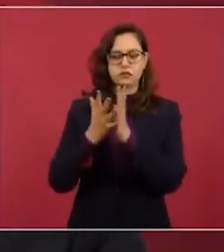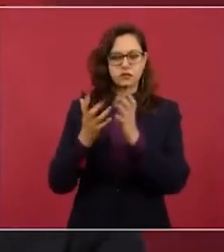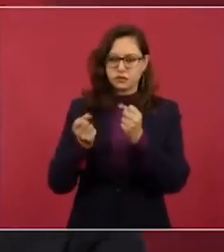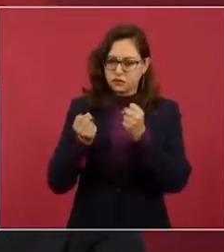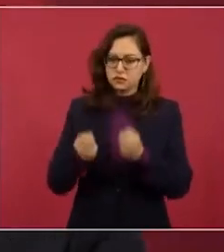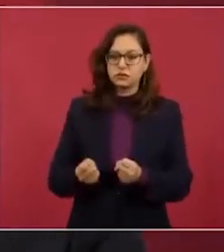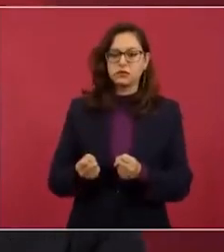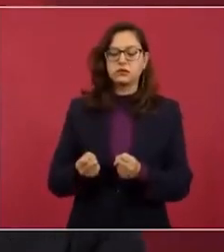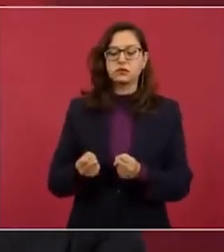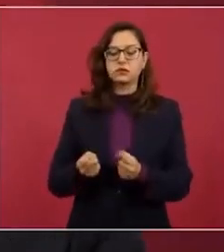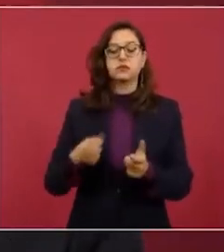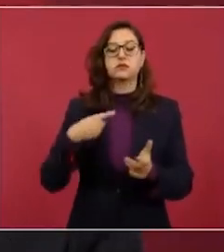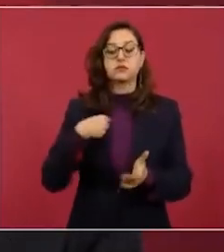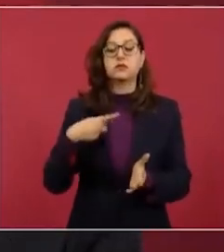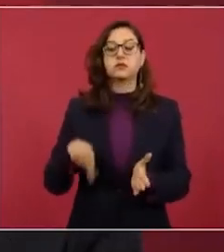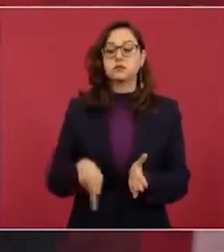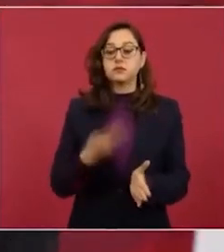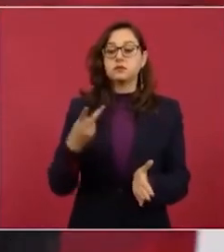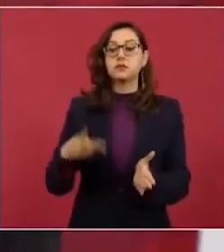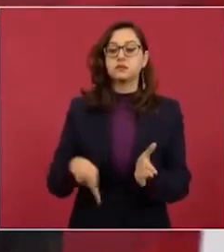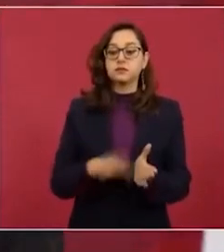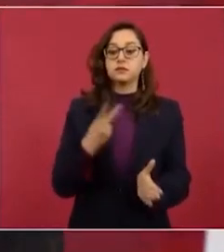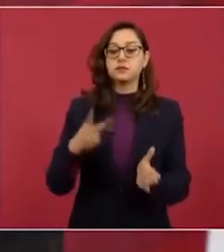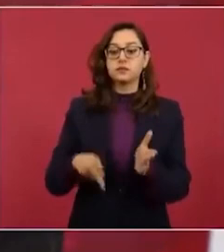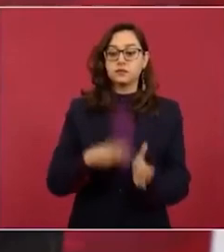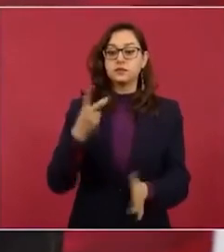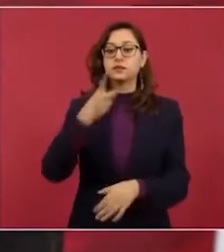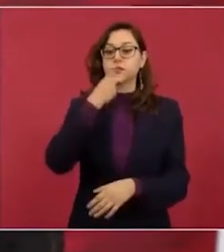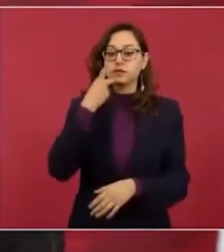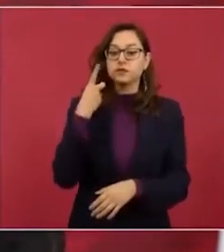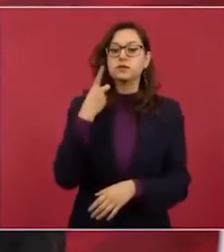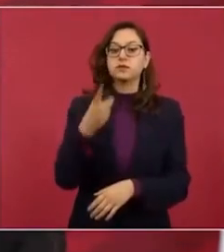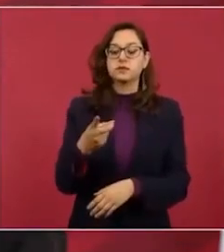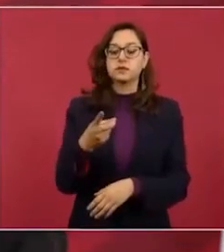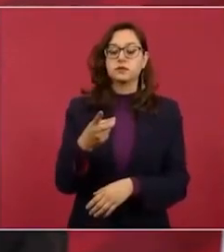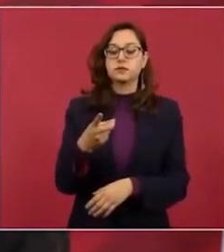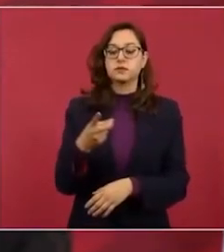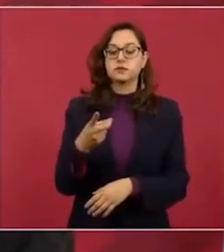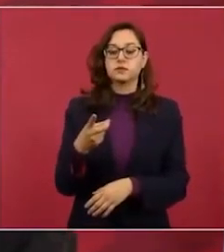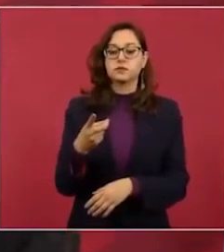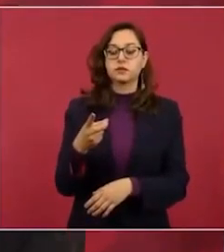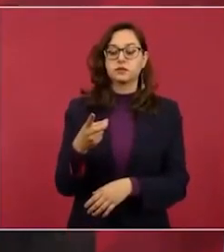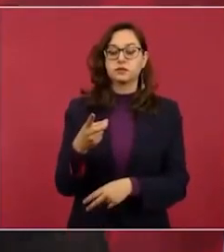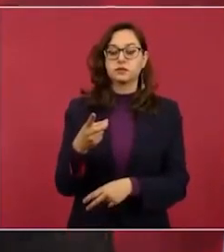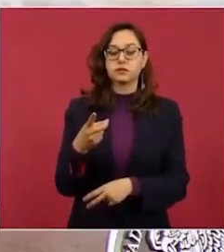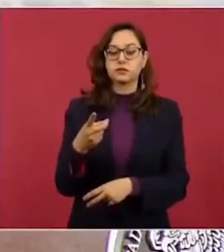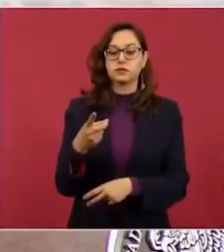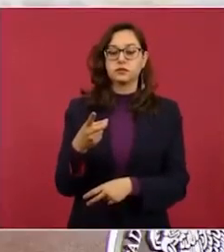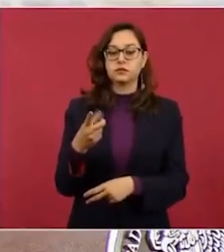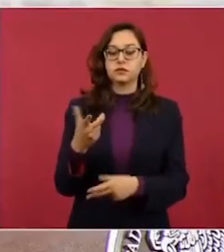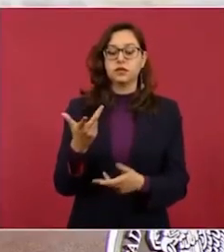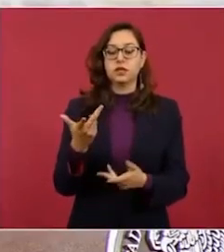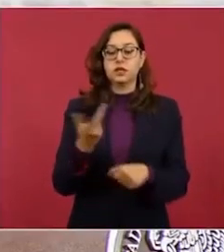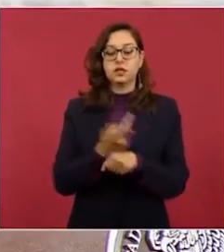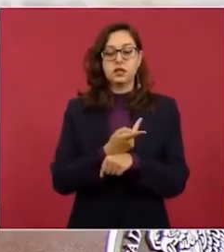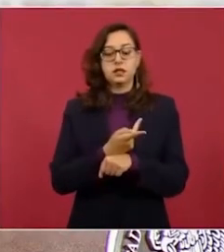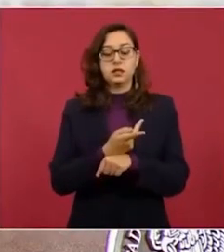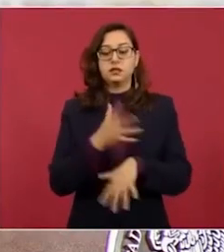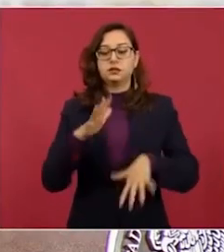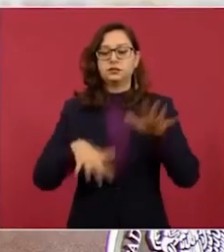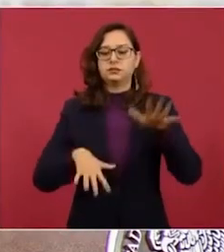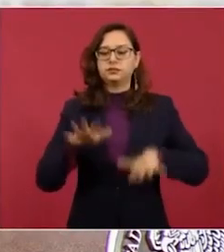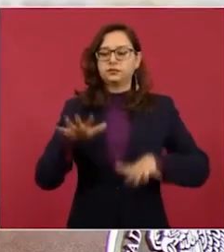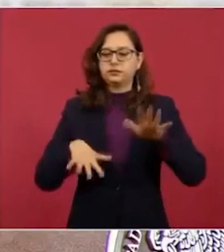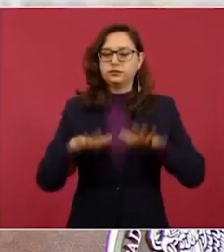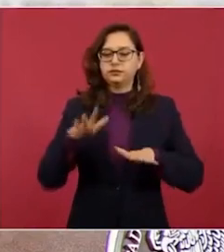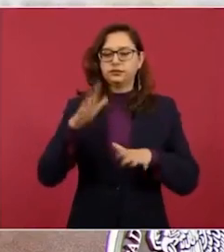he estado diciendo, porque eso a veces se deja de